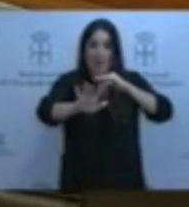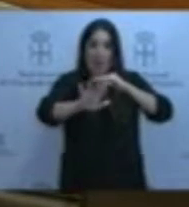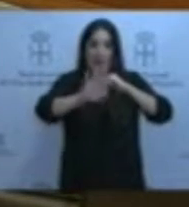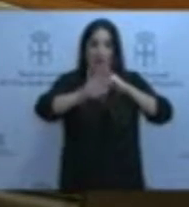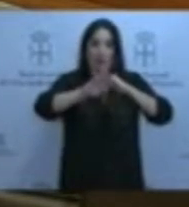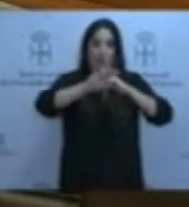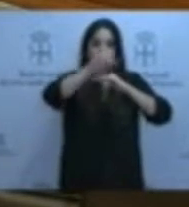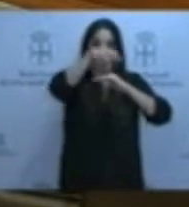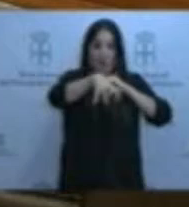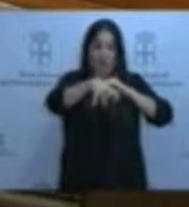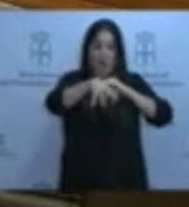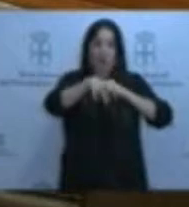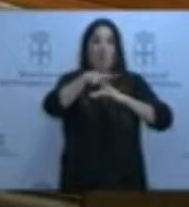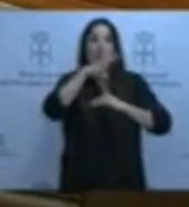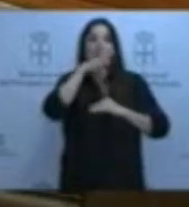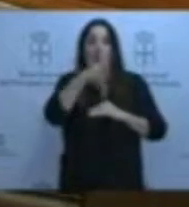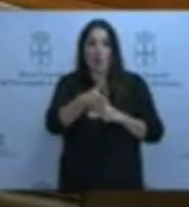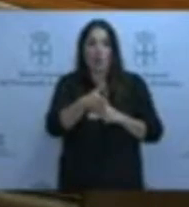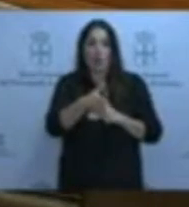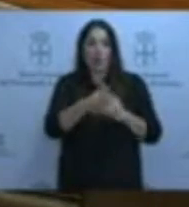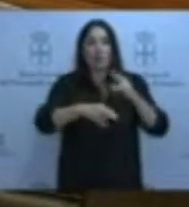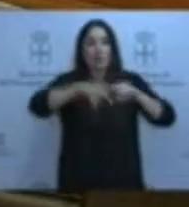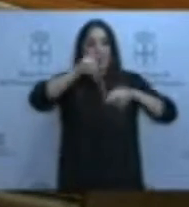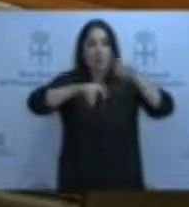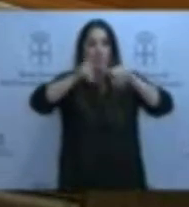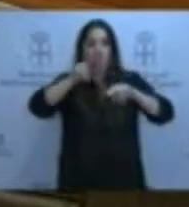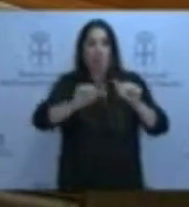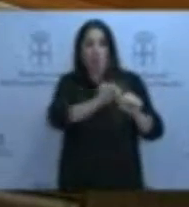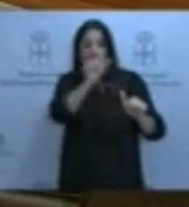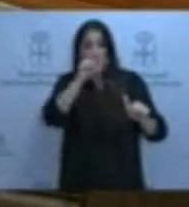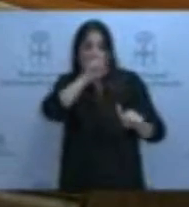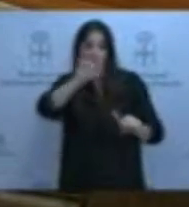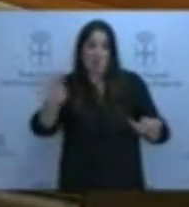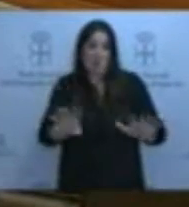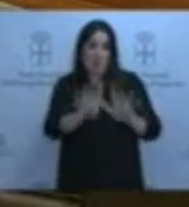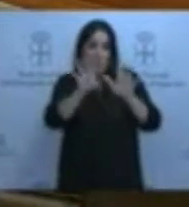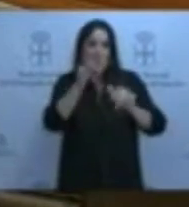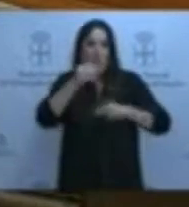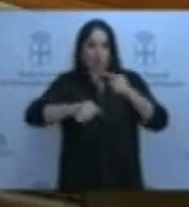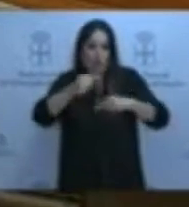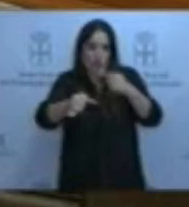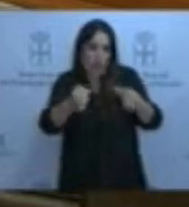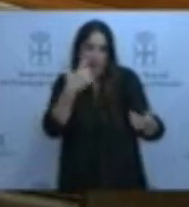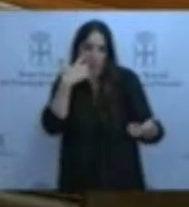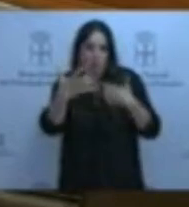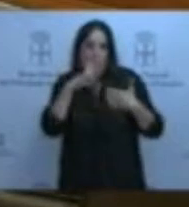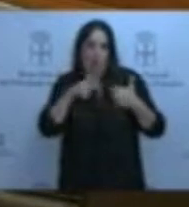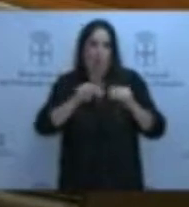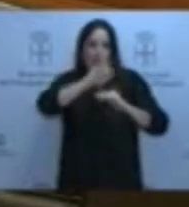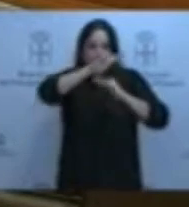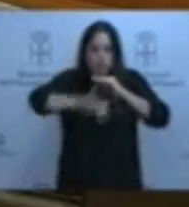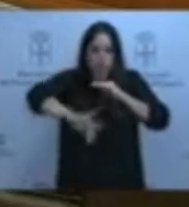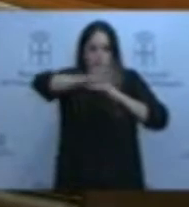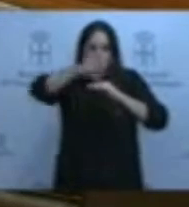consecuencias que podía tener? ¿Por qué mientras se estaba construyendo en 2009 ya se vieron las consecuencias de los temporales que